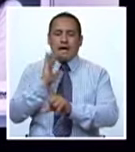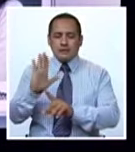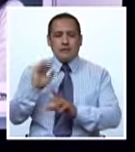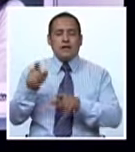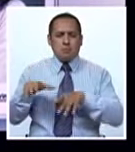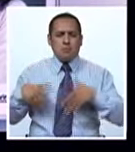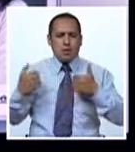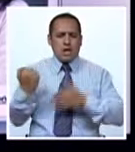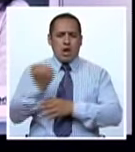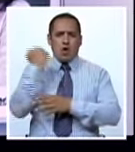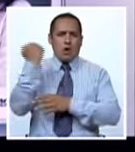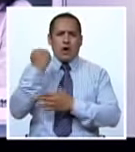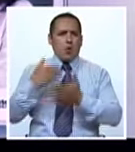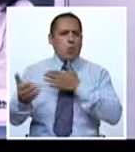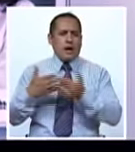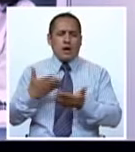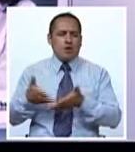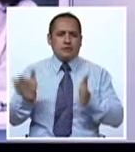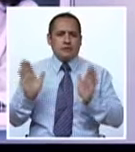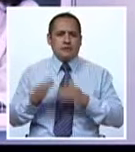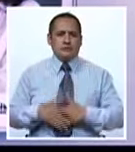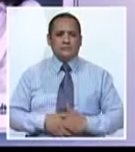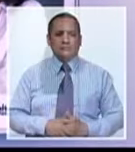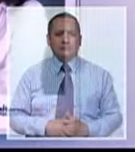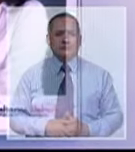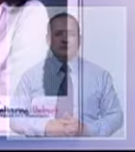Y él va a lograr lo que él se proponga.